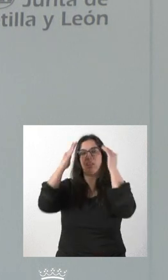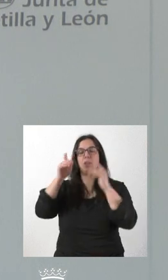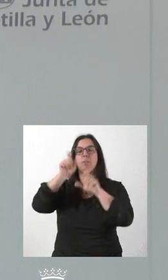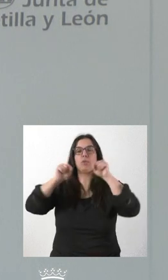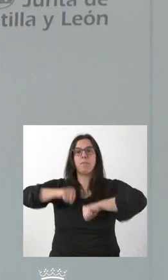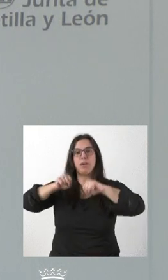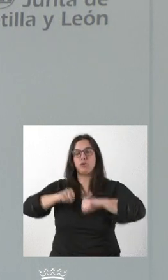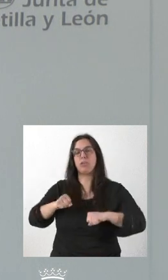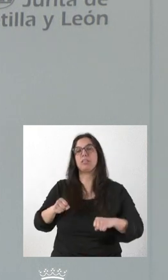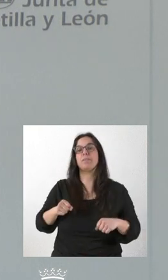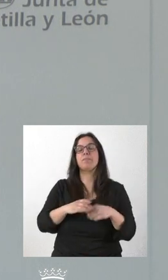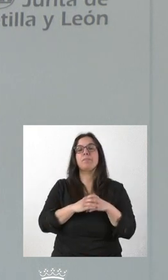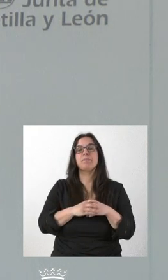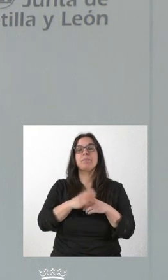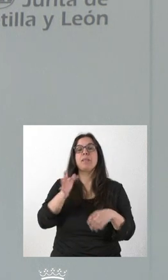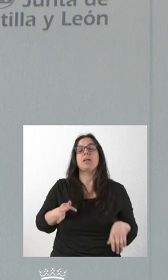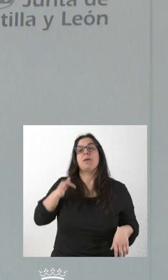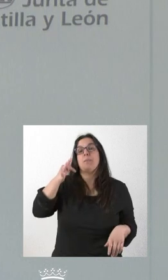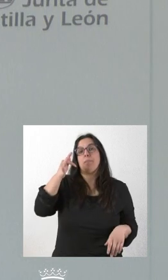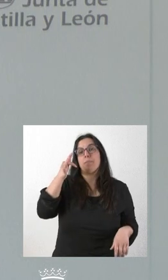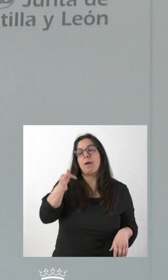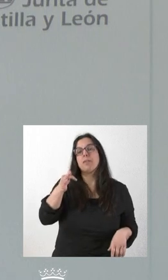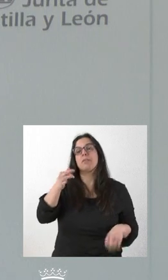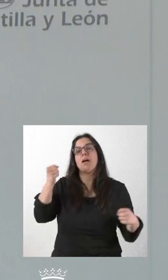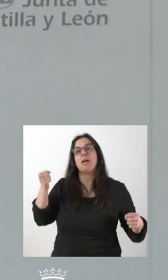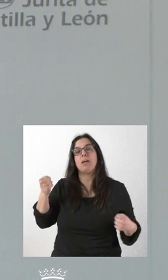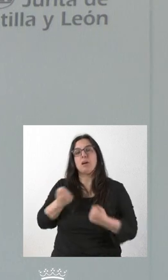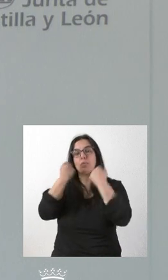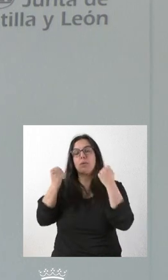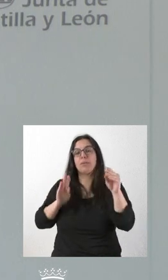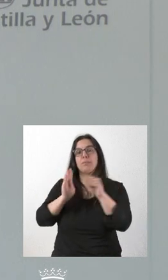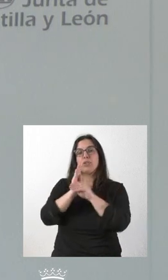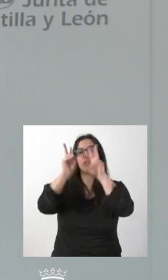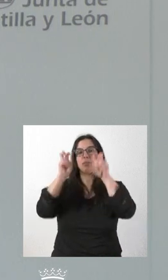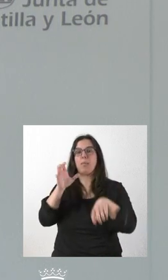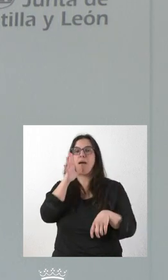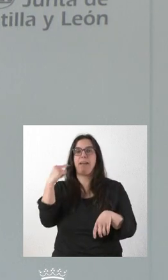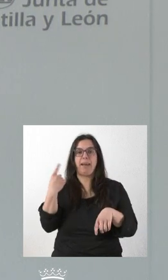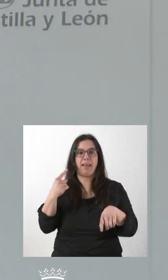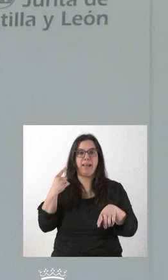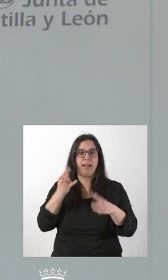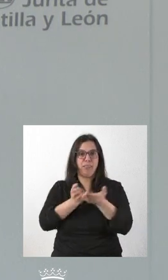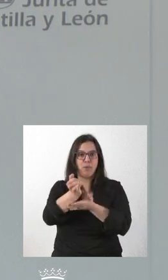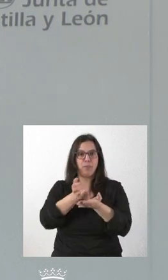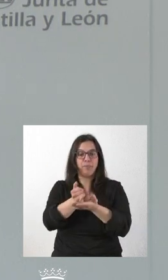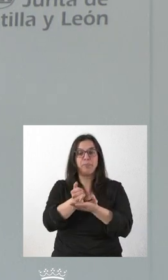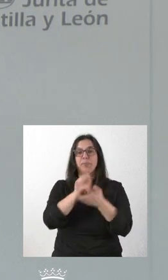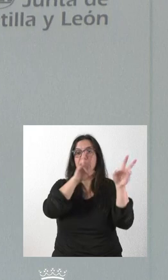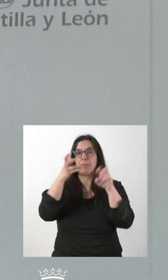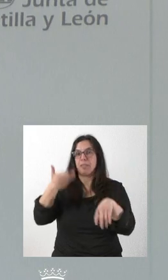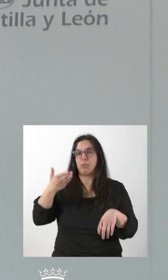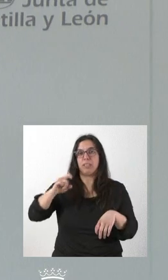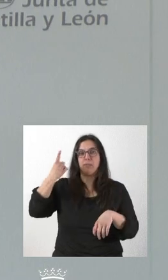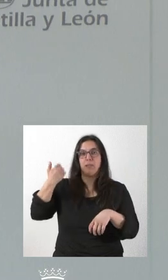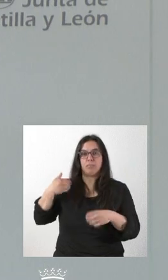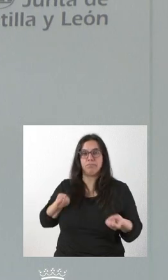localidades. A eso unimos actuaciones de inversión en materia de regadíos. Esos son los asuntos más relevantes